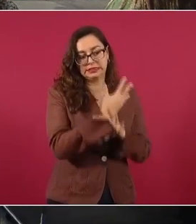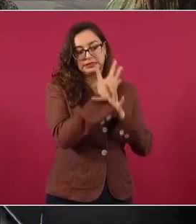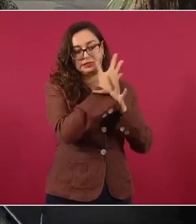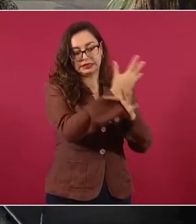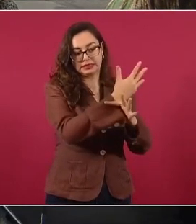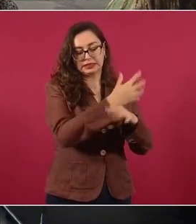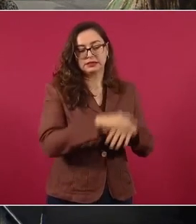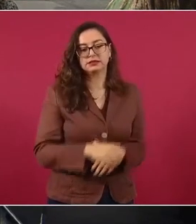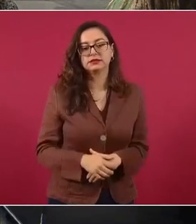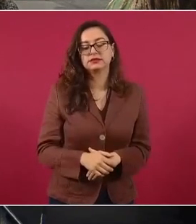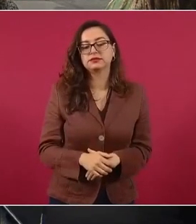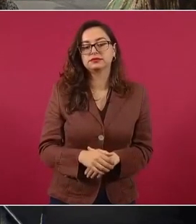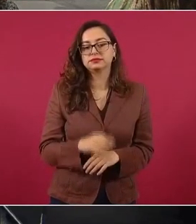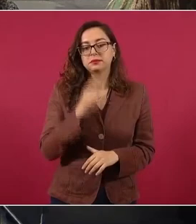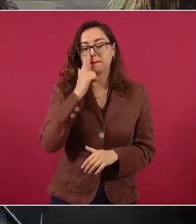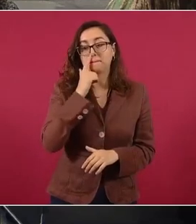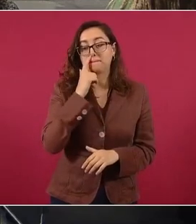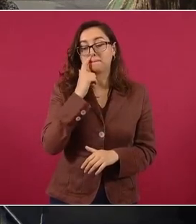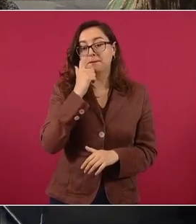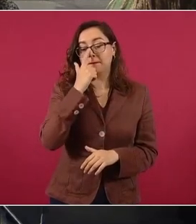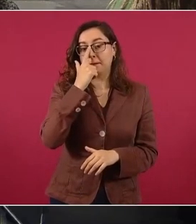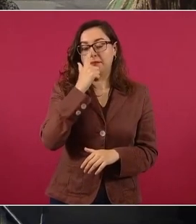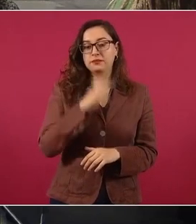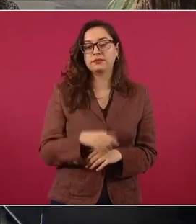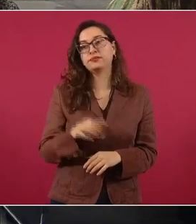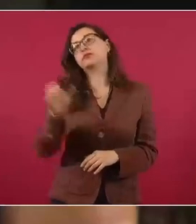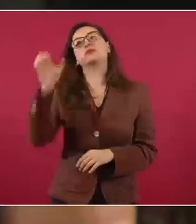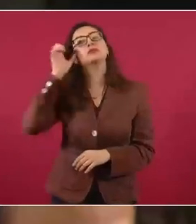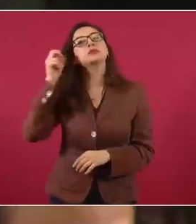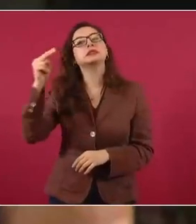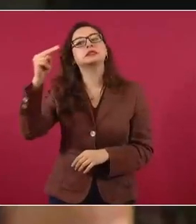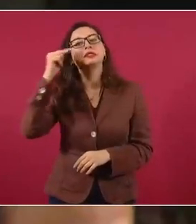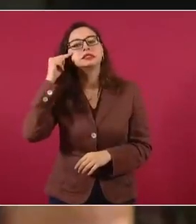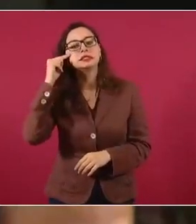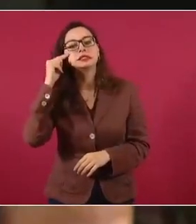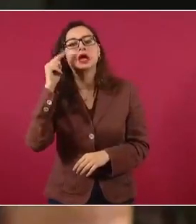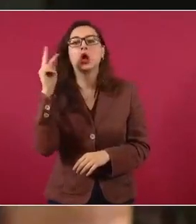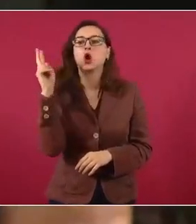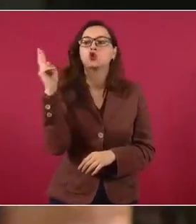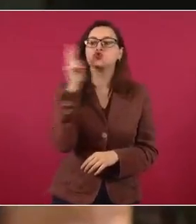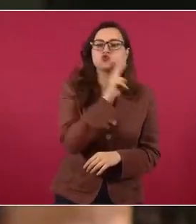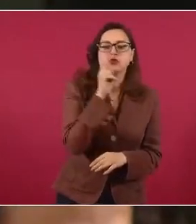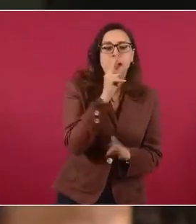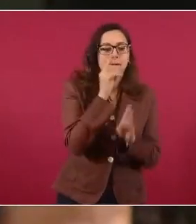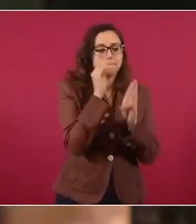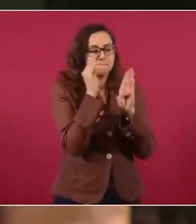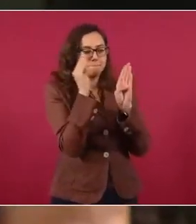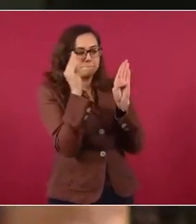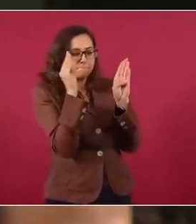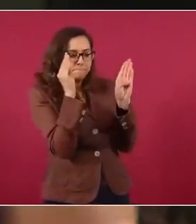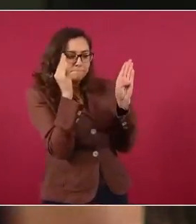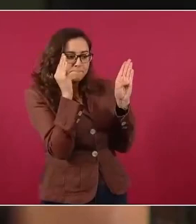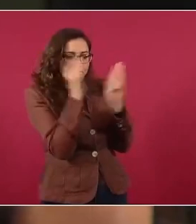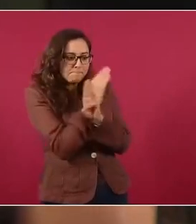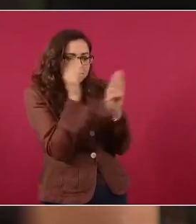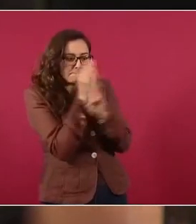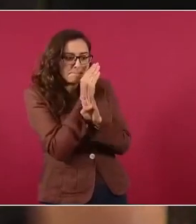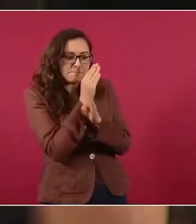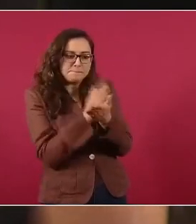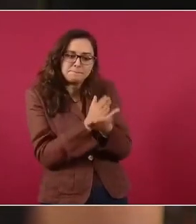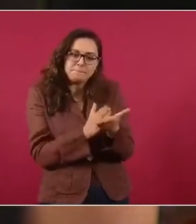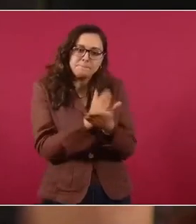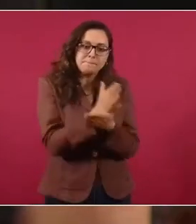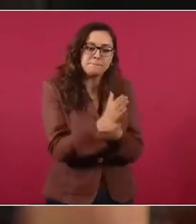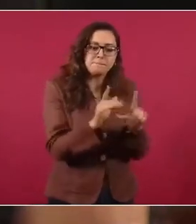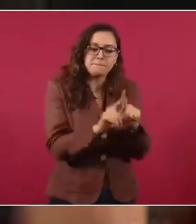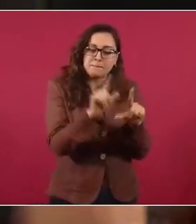una posible infiltración de China y Rusia, que pueden obtener información estratégica, esto ante el contexto del hackeo que se dio